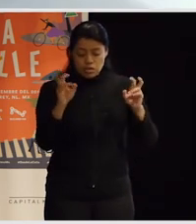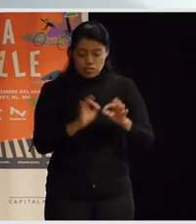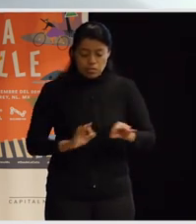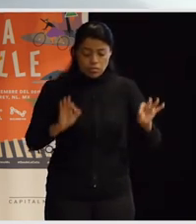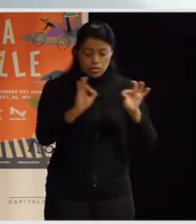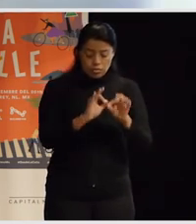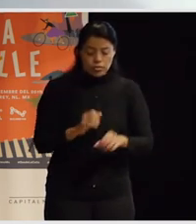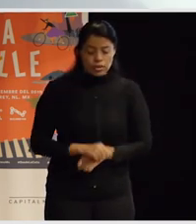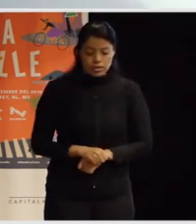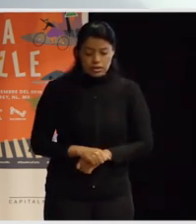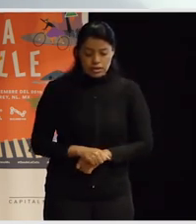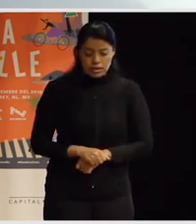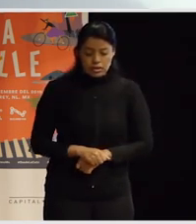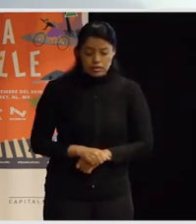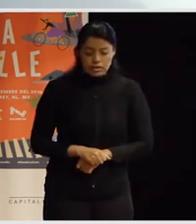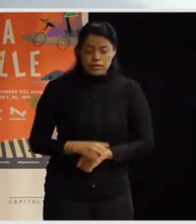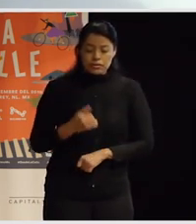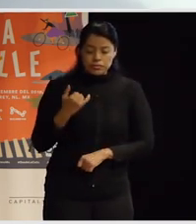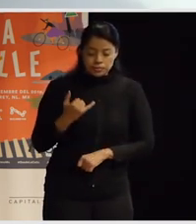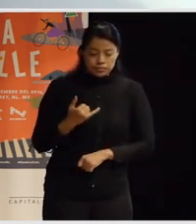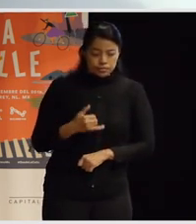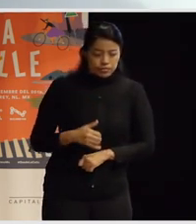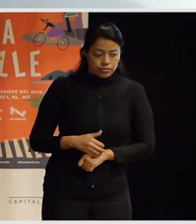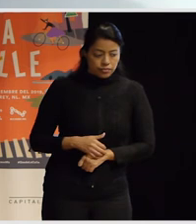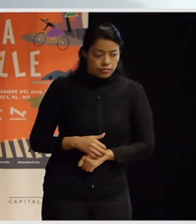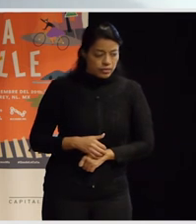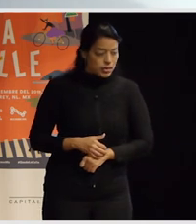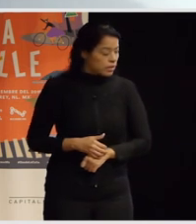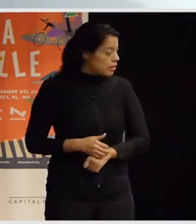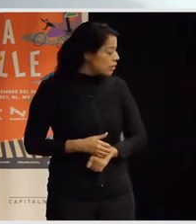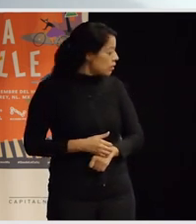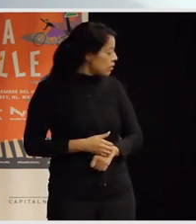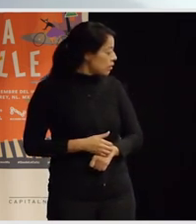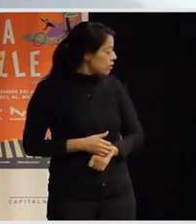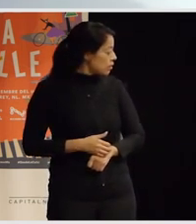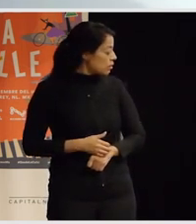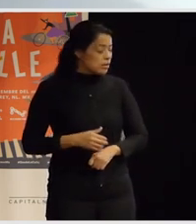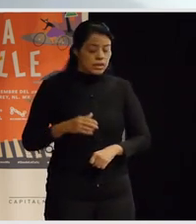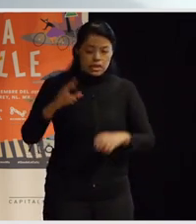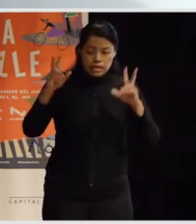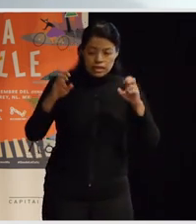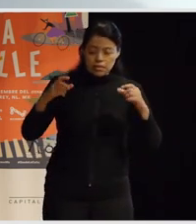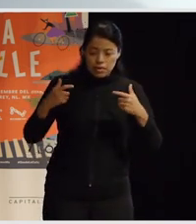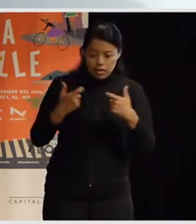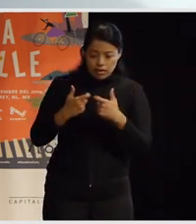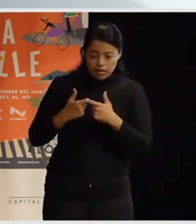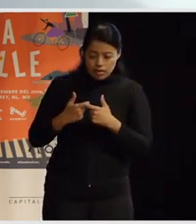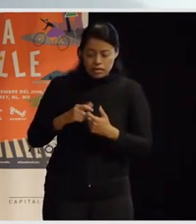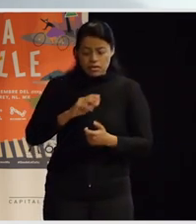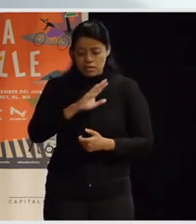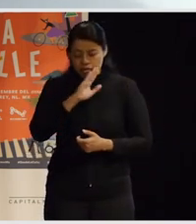y tiene que ver también con la cuarta aportación ¿no? del tema este de la colaboración y de la